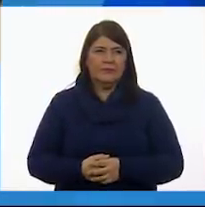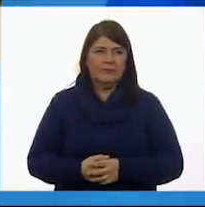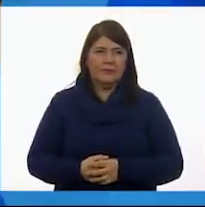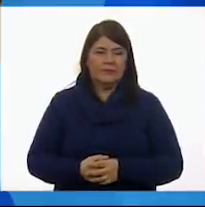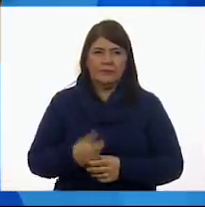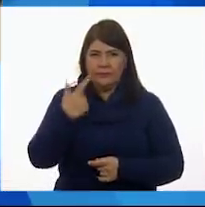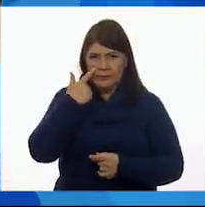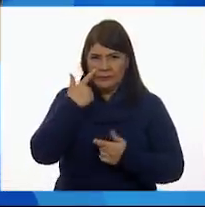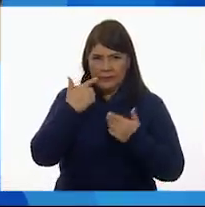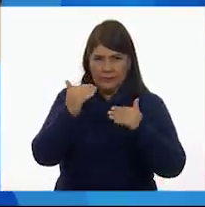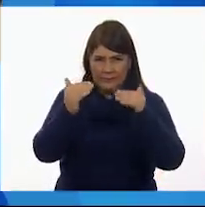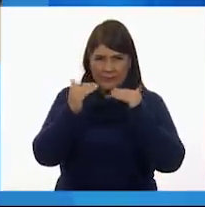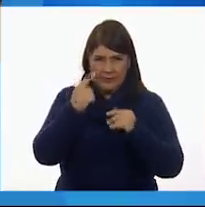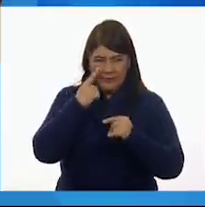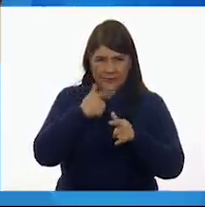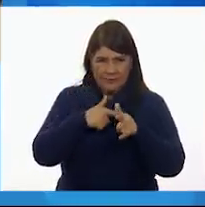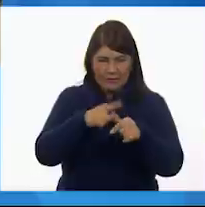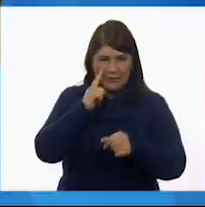Ahora pasamos.